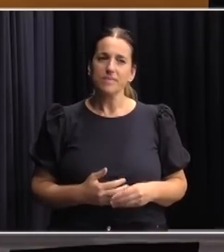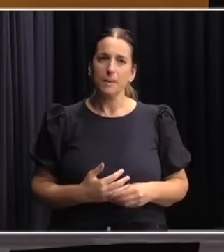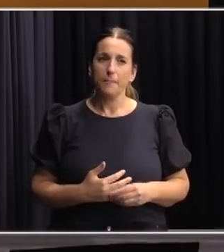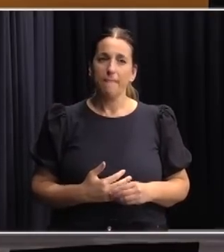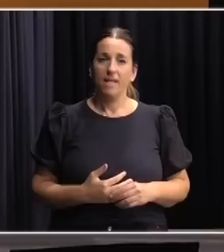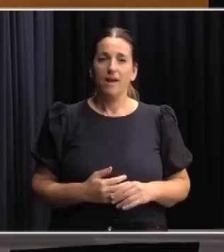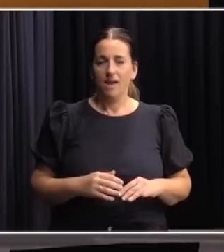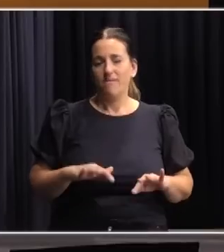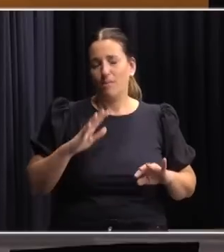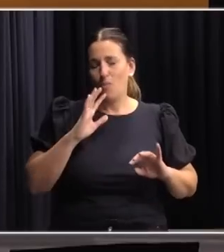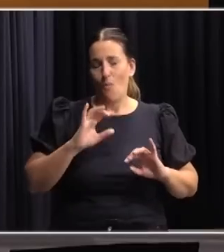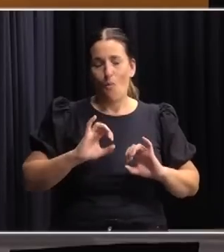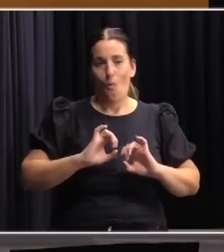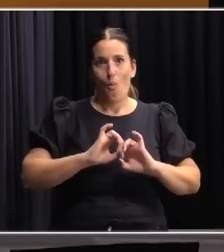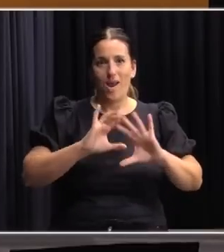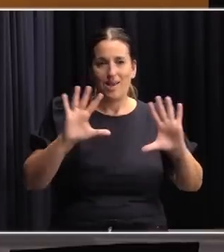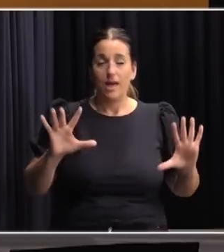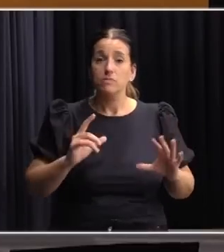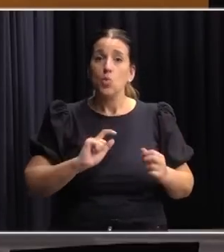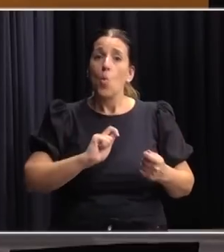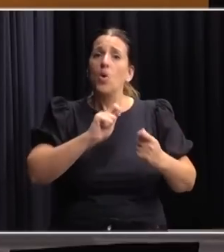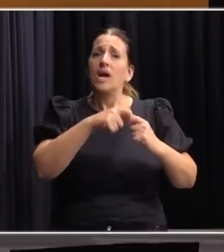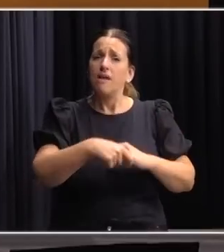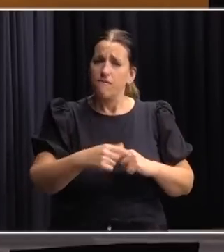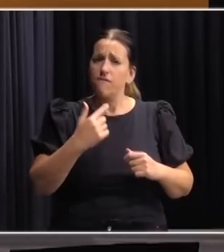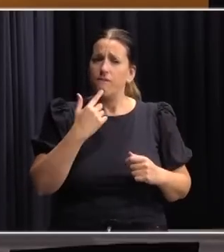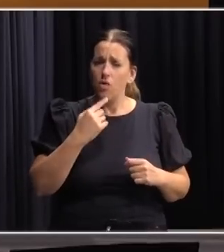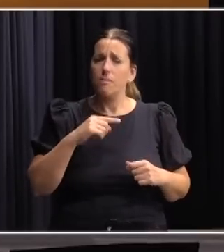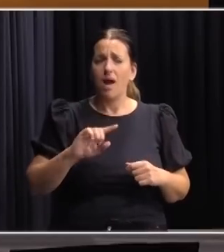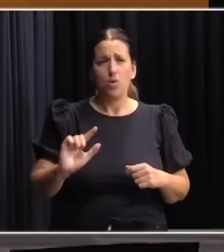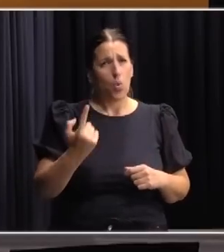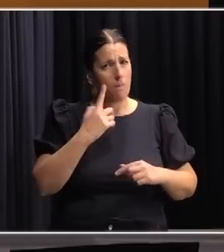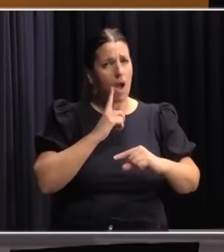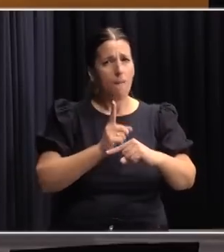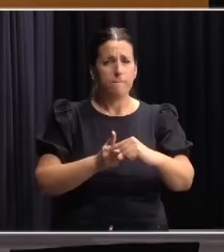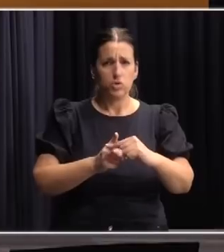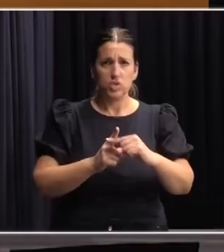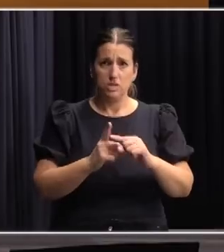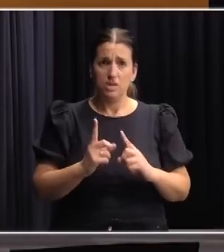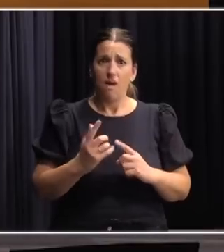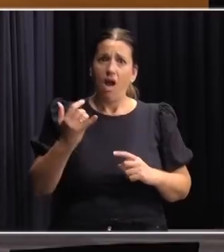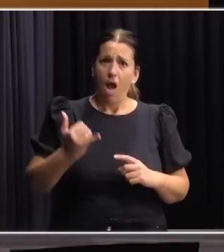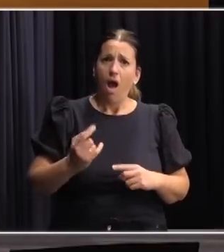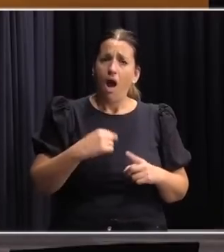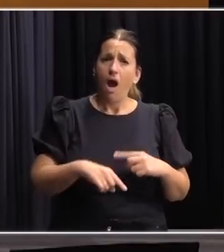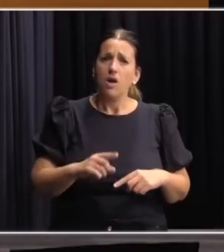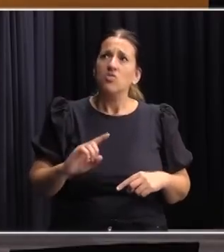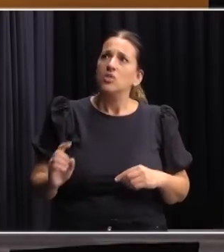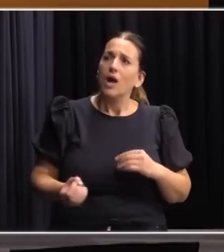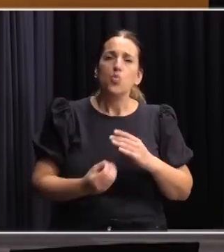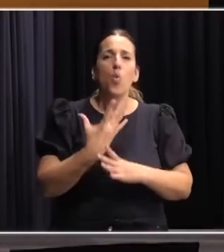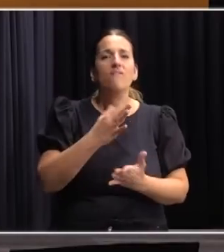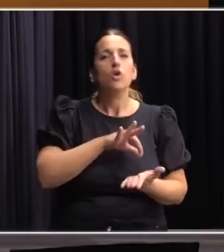Claramente la reforma tiene entre sus grandes virtudes la incorporación de una nueva